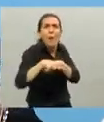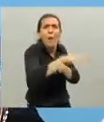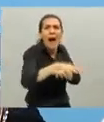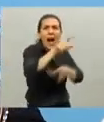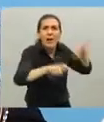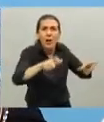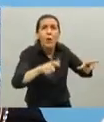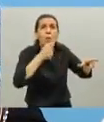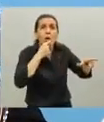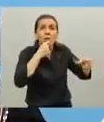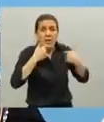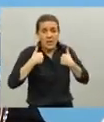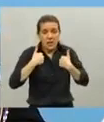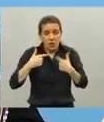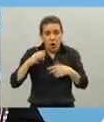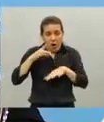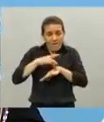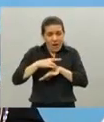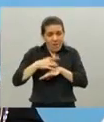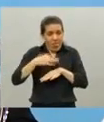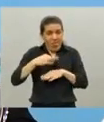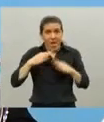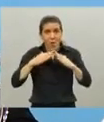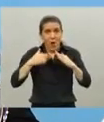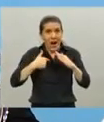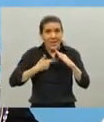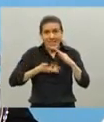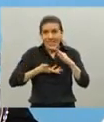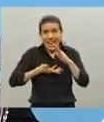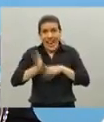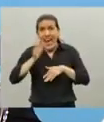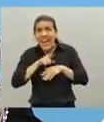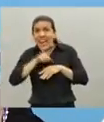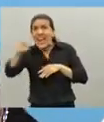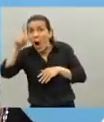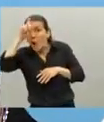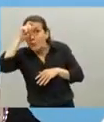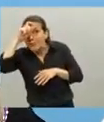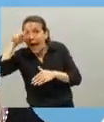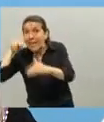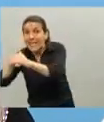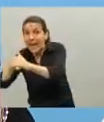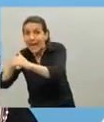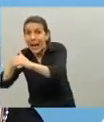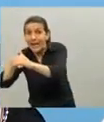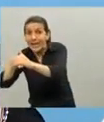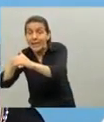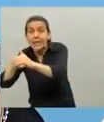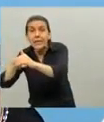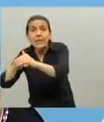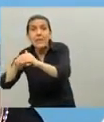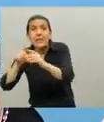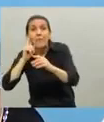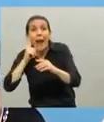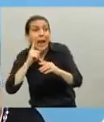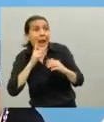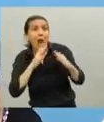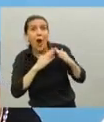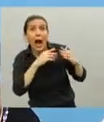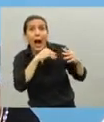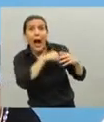su casa porque tienen que internarse o porque tienen que aislarse, vamos a cuidar que no corra riesgo su casa,